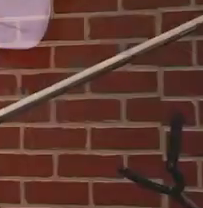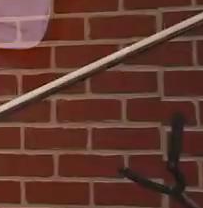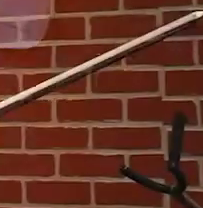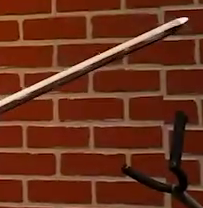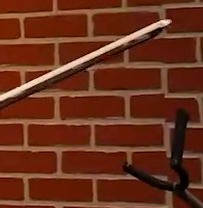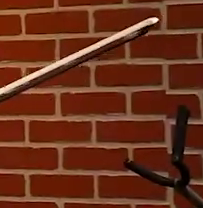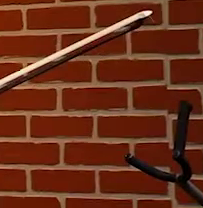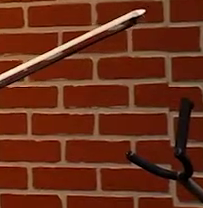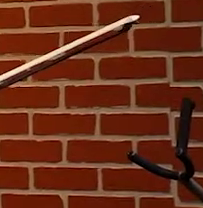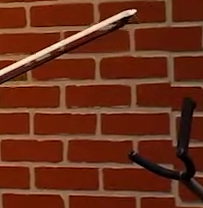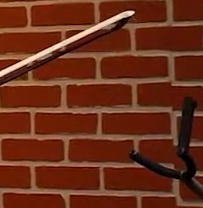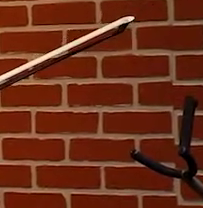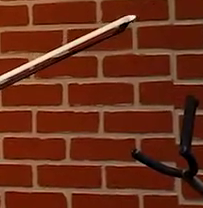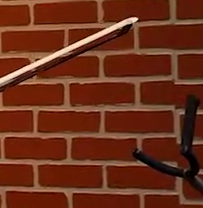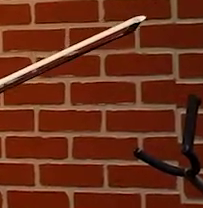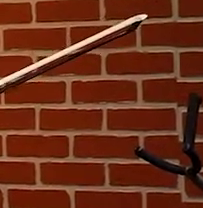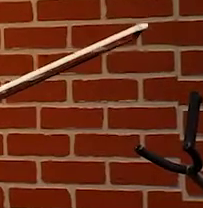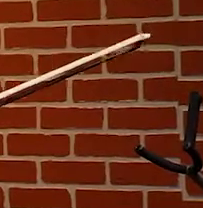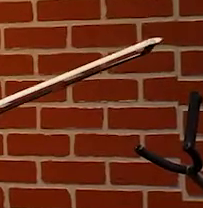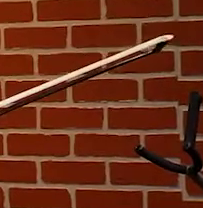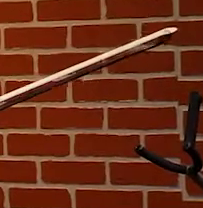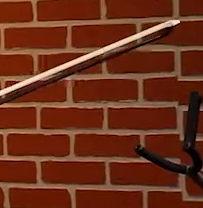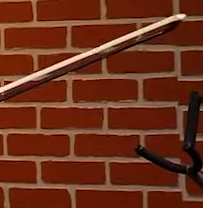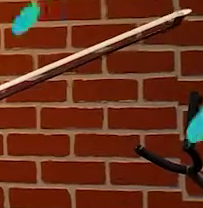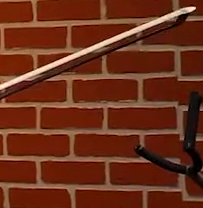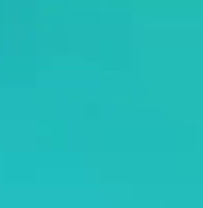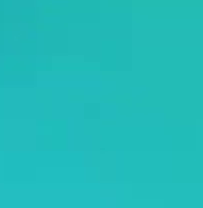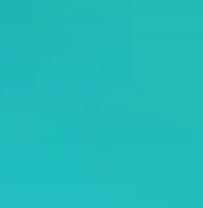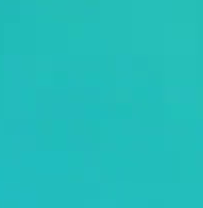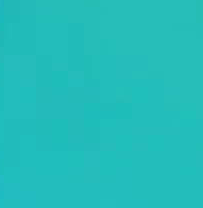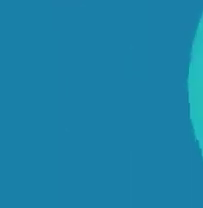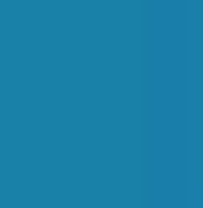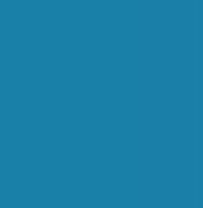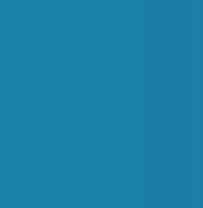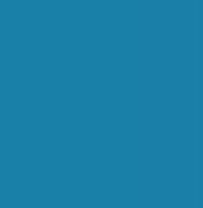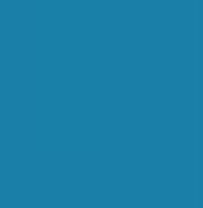Mañana más, pero lo mejor porque es imposible aquí en Aprende Música en Casa.